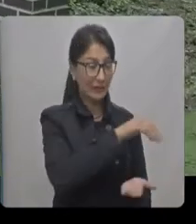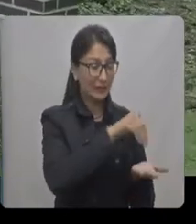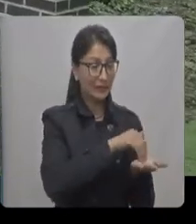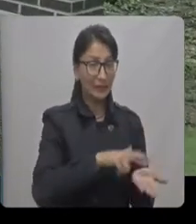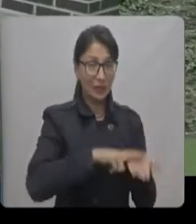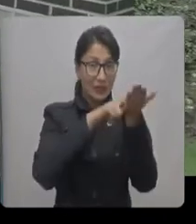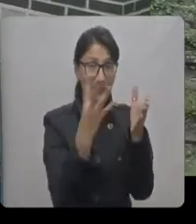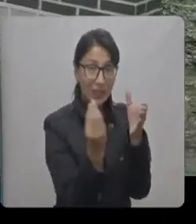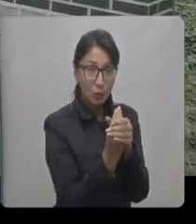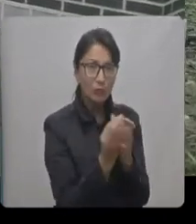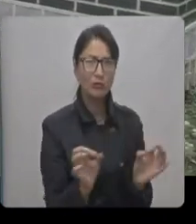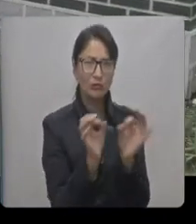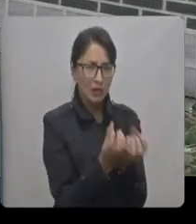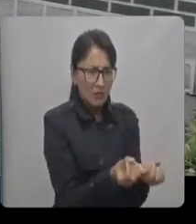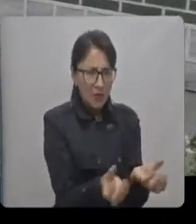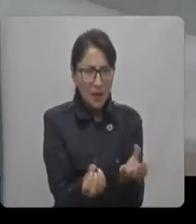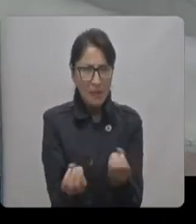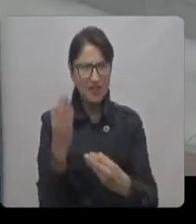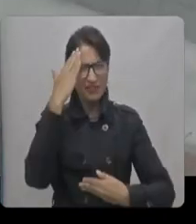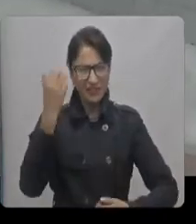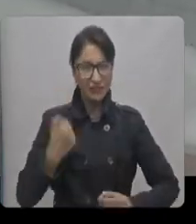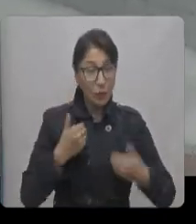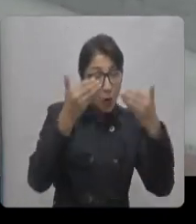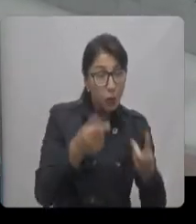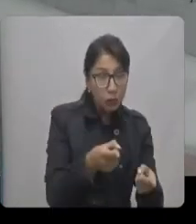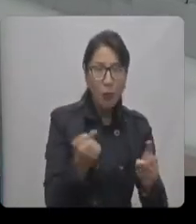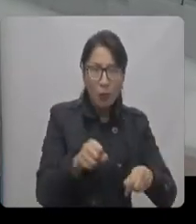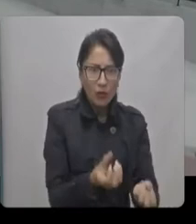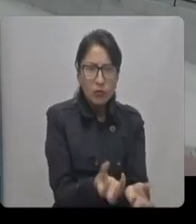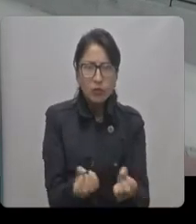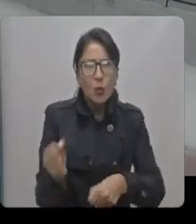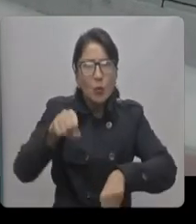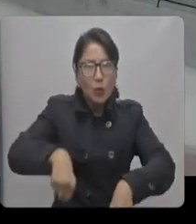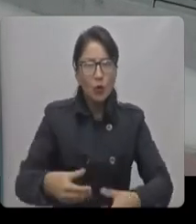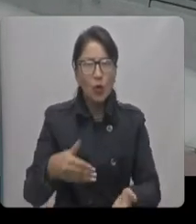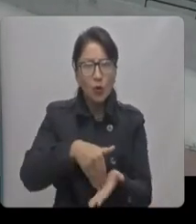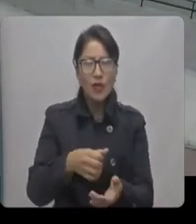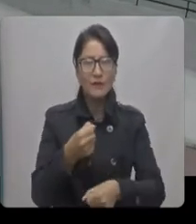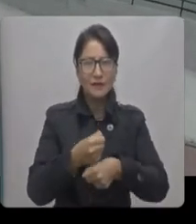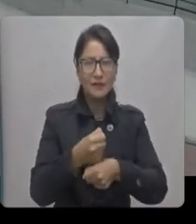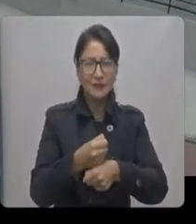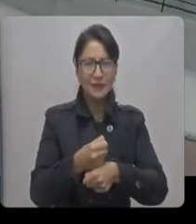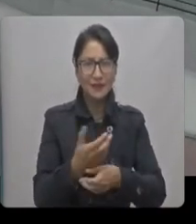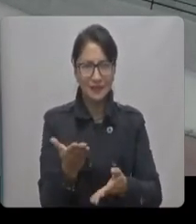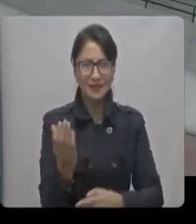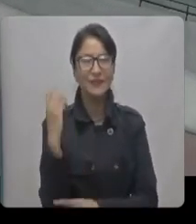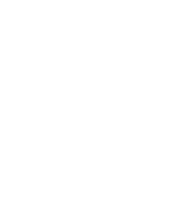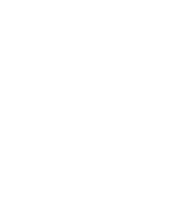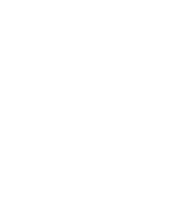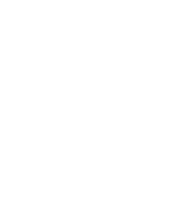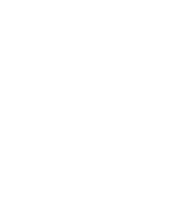Como centro de rehabilitación inclusiva, brindamos a los miembros de la fuerza pública con discapacidad la posibilidad de volver a la vida productiva en